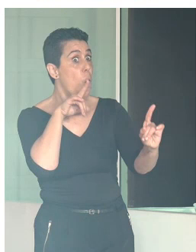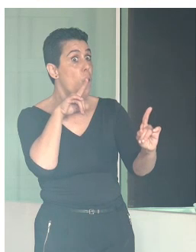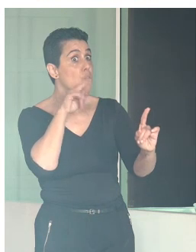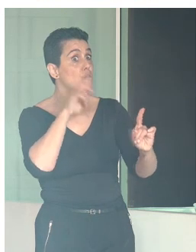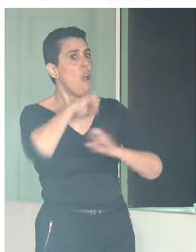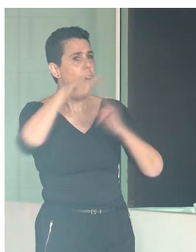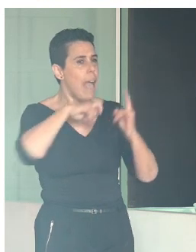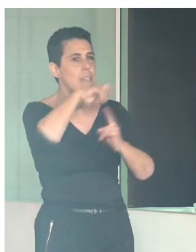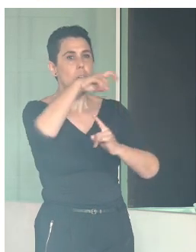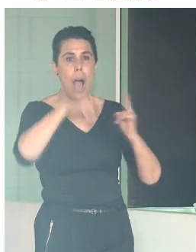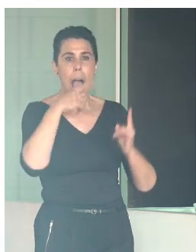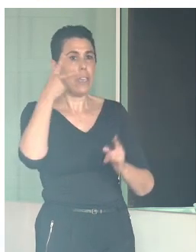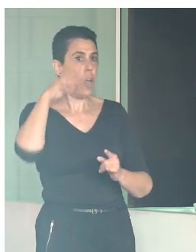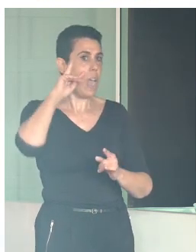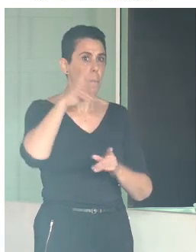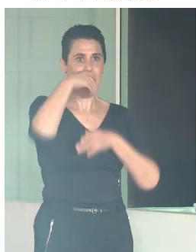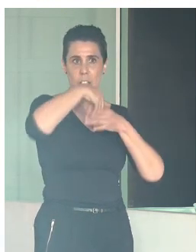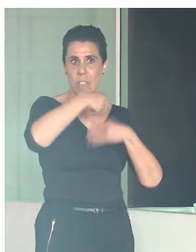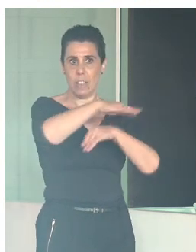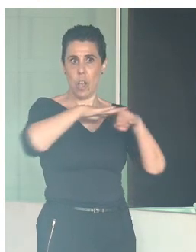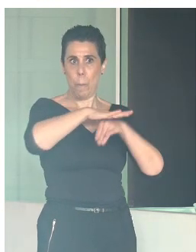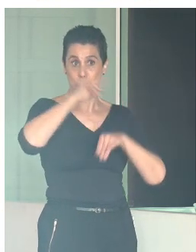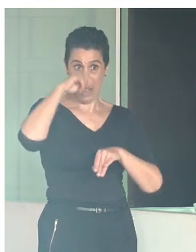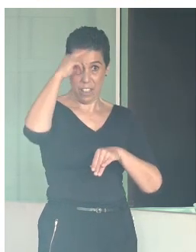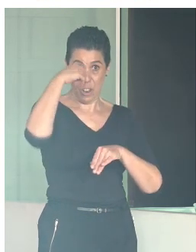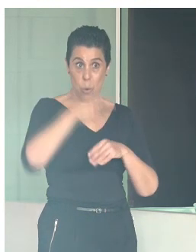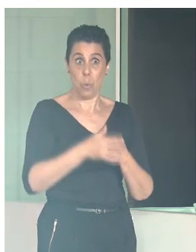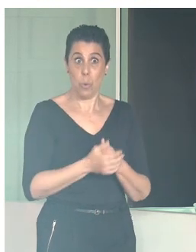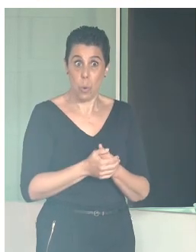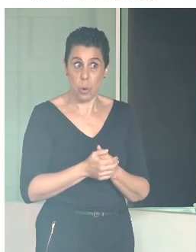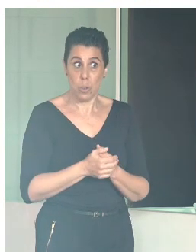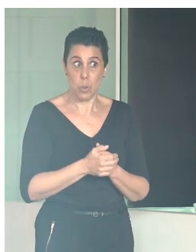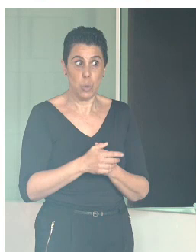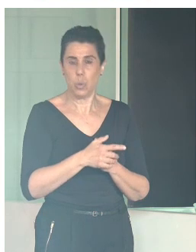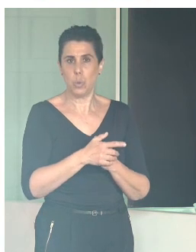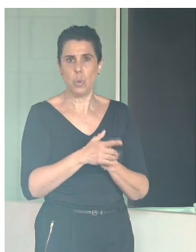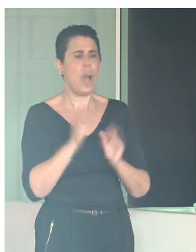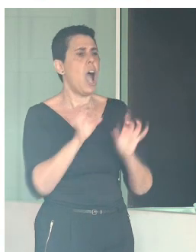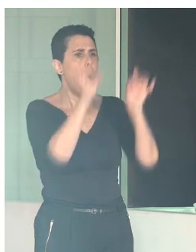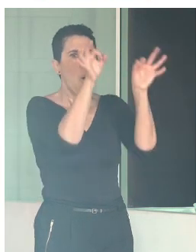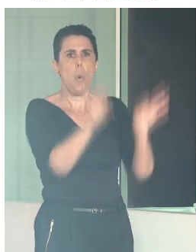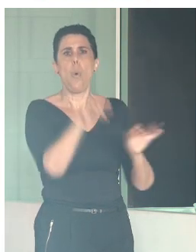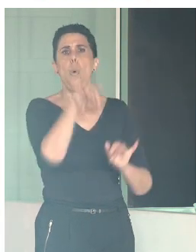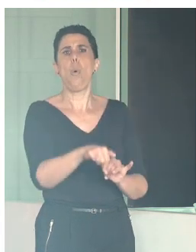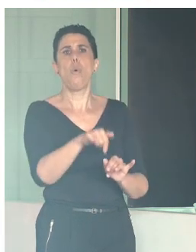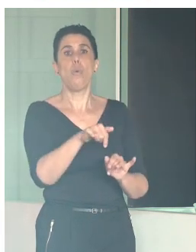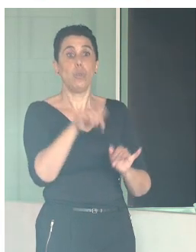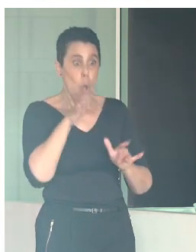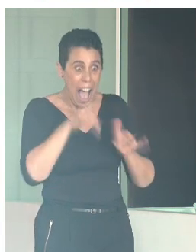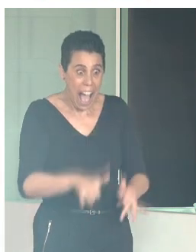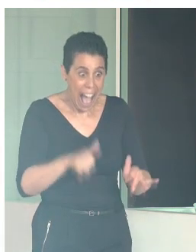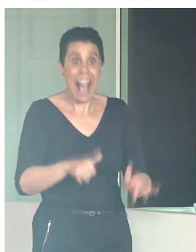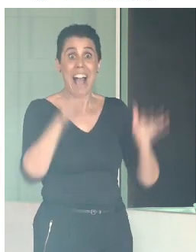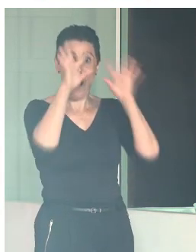anualmente por parte del Ministerio de Cultura nos llega en el momento adecuado y en el momento preciso a nuestra ciudad. Justo en el momento en el que estamos